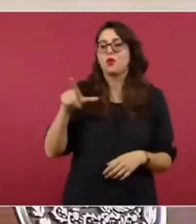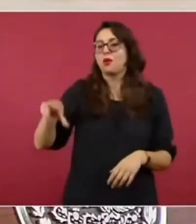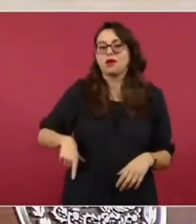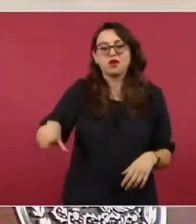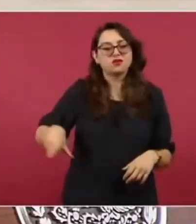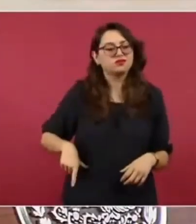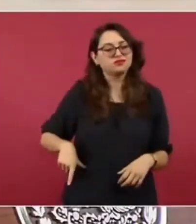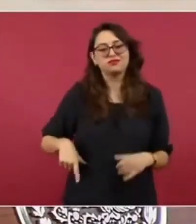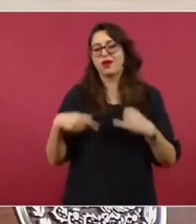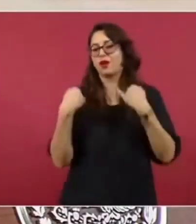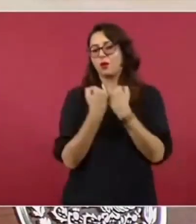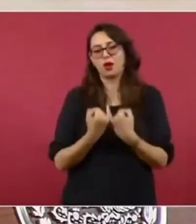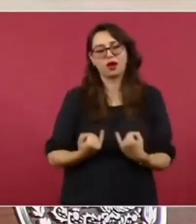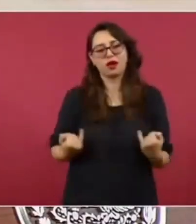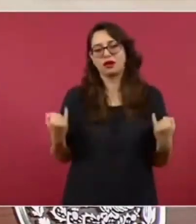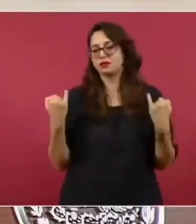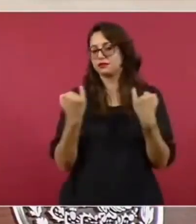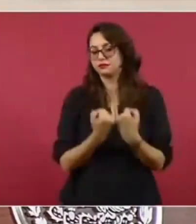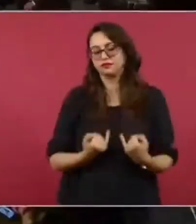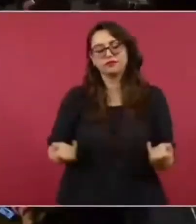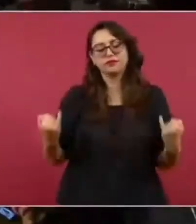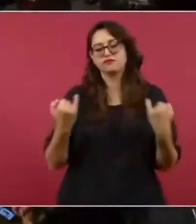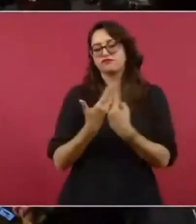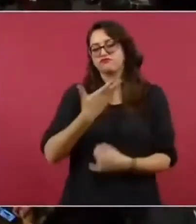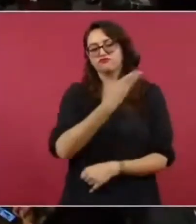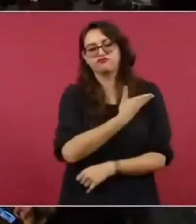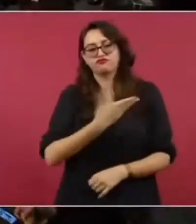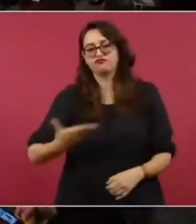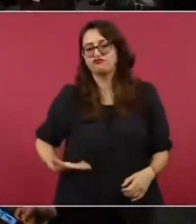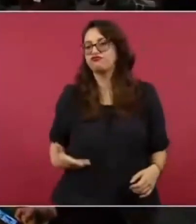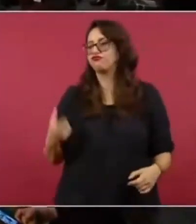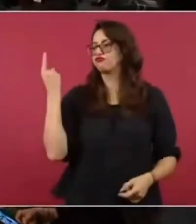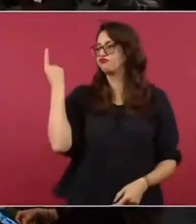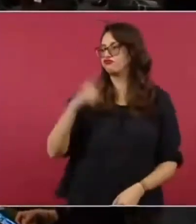de que el poder de los poderes es el ejecutivo